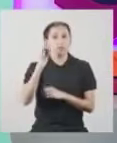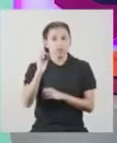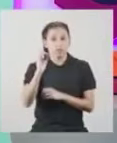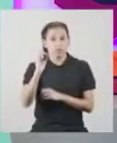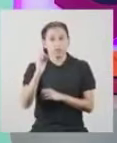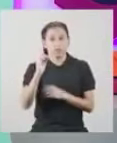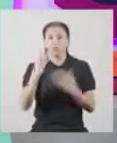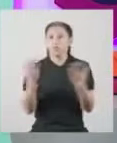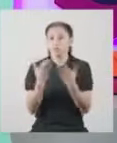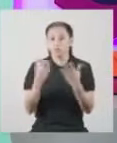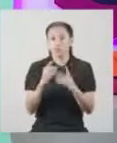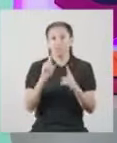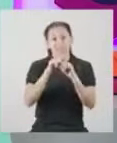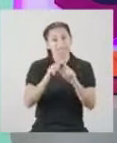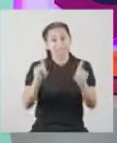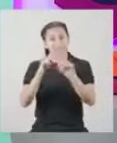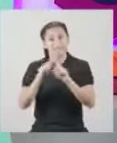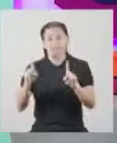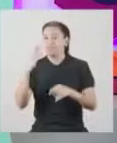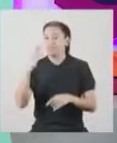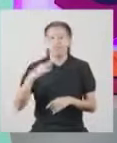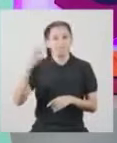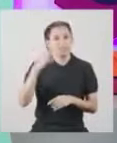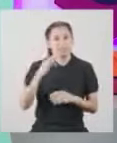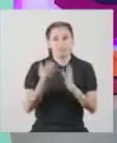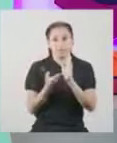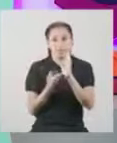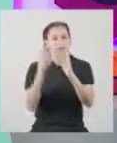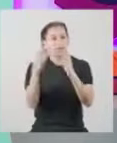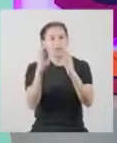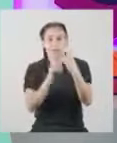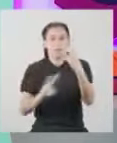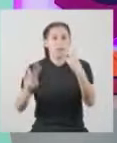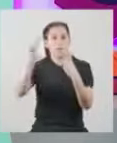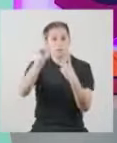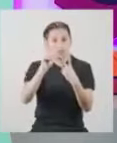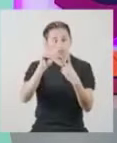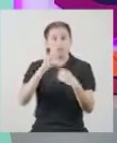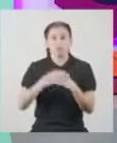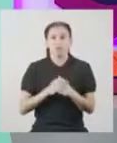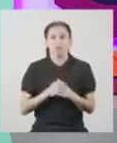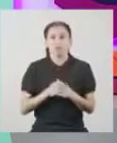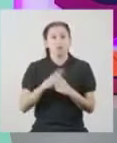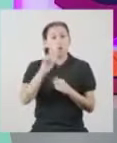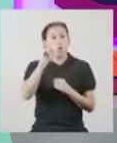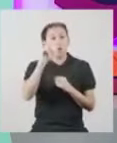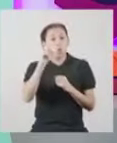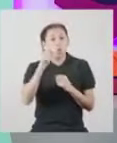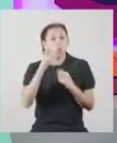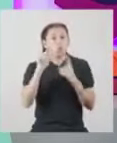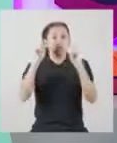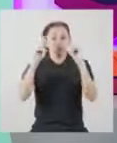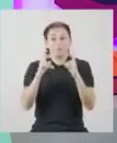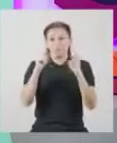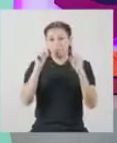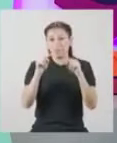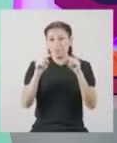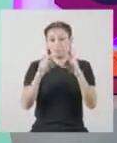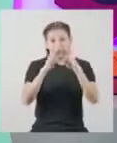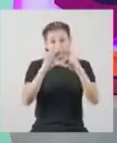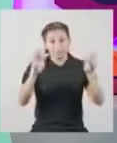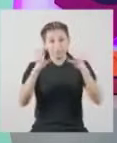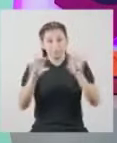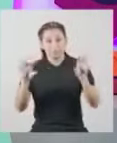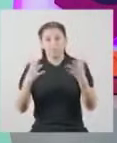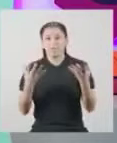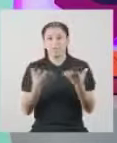cero, razón por la cual las diferencias siempre están elevadas al cuadrado. Una de las desventajas de esta medida